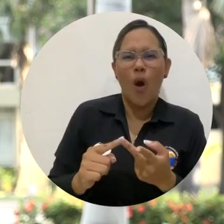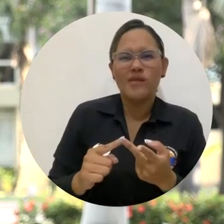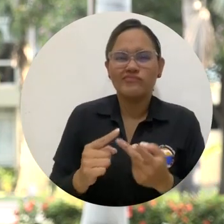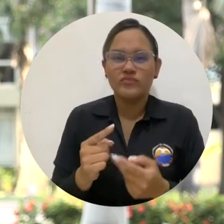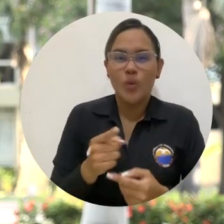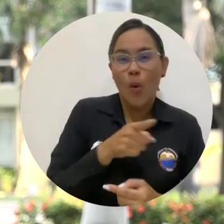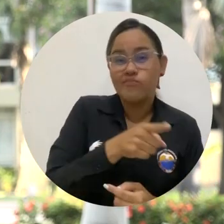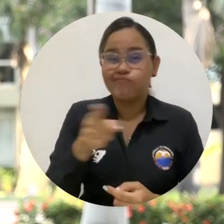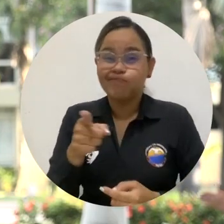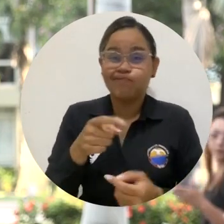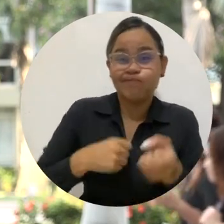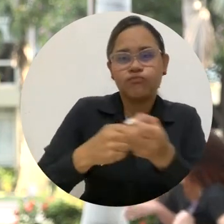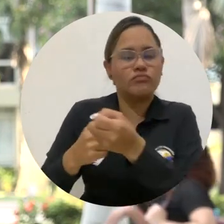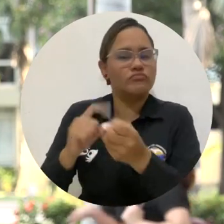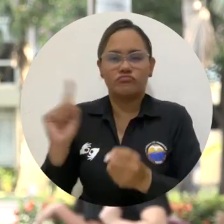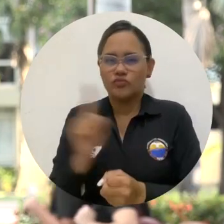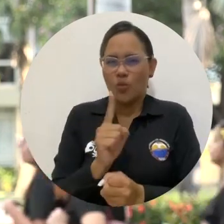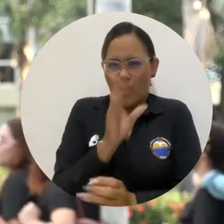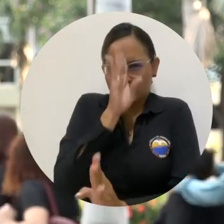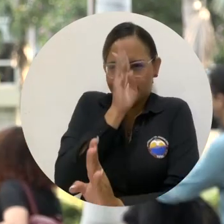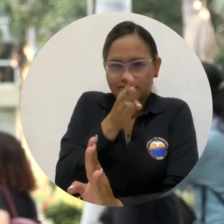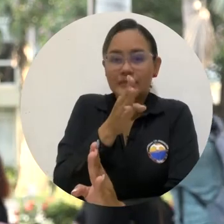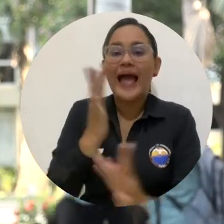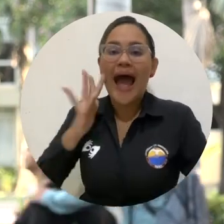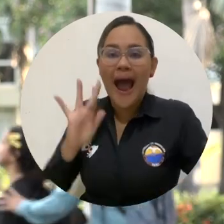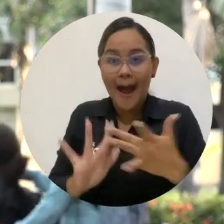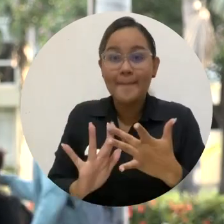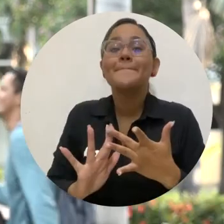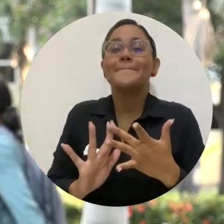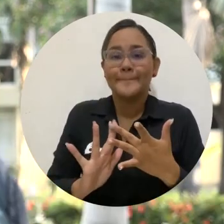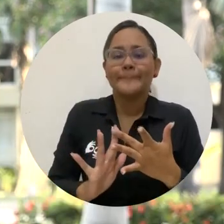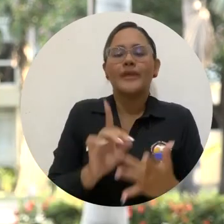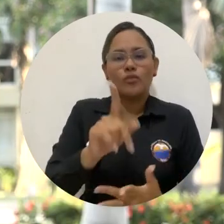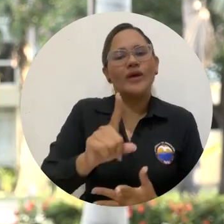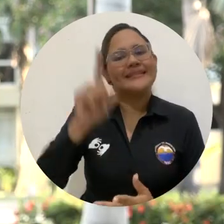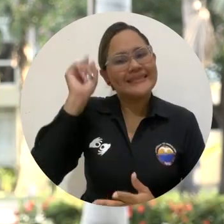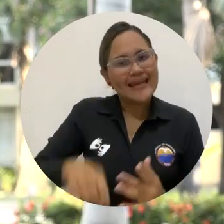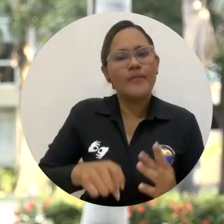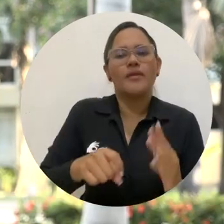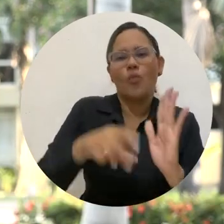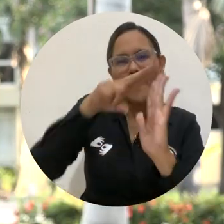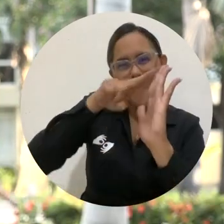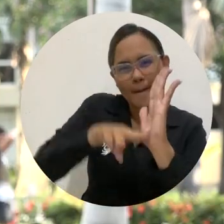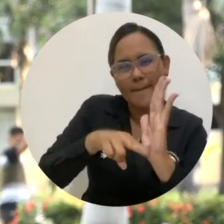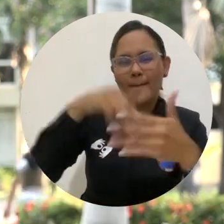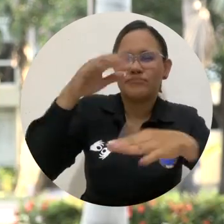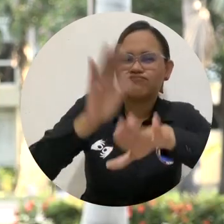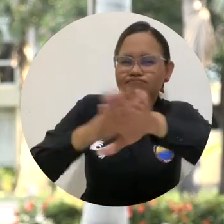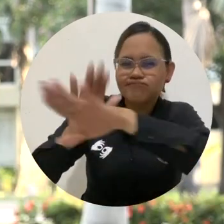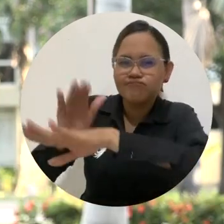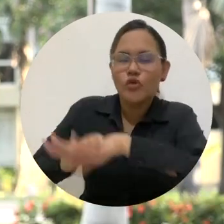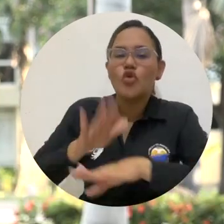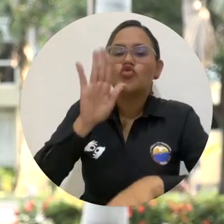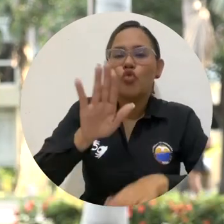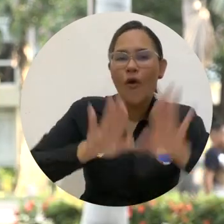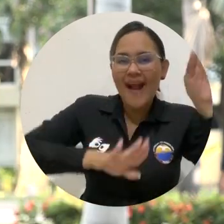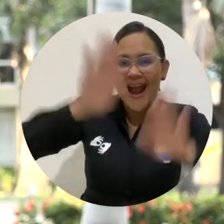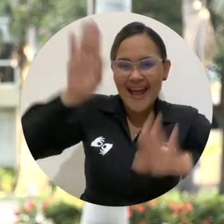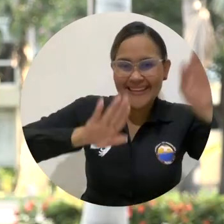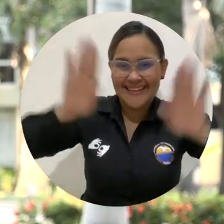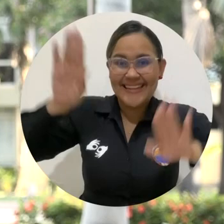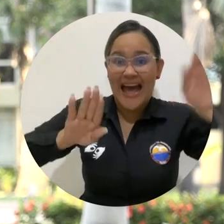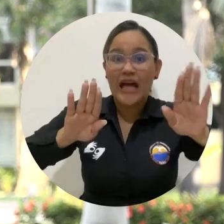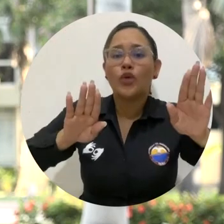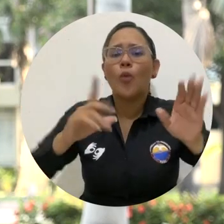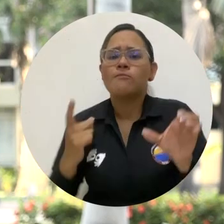transparencia, imparcialidad y justicia durante el proceso electoral, se hace necesario establecer los momentos en los que